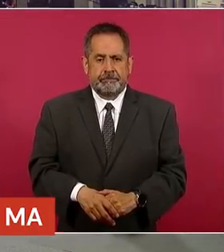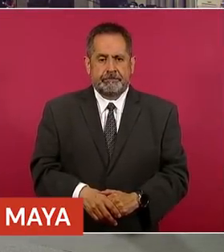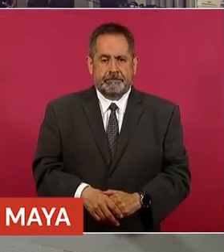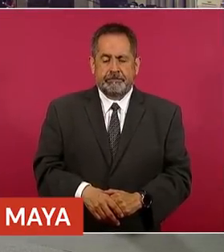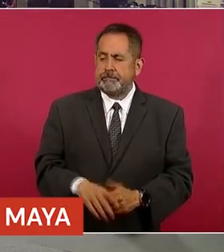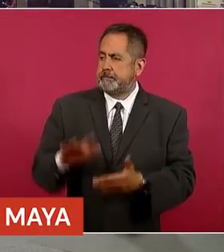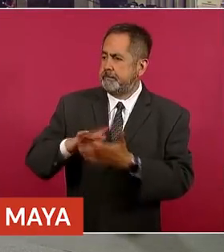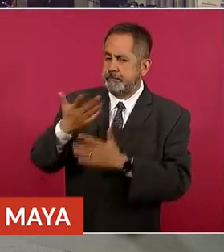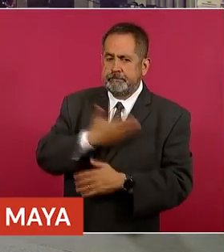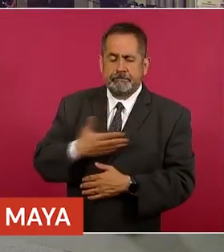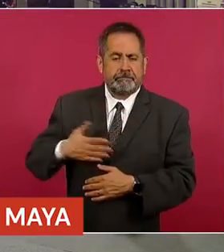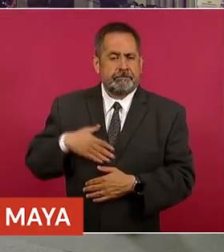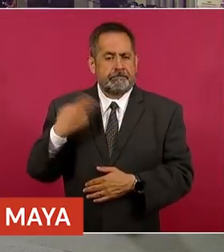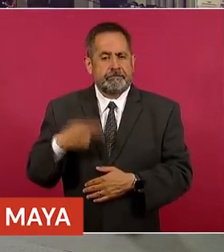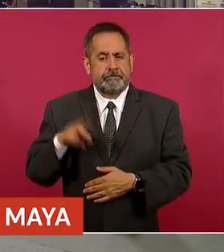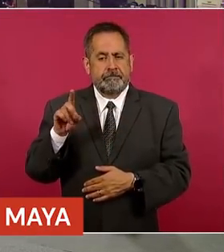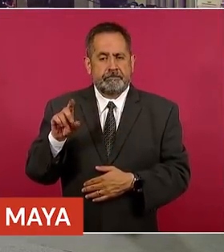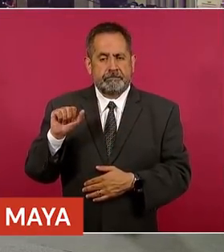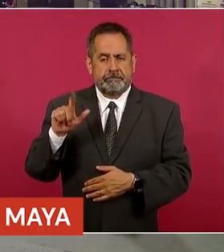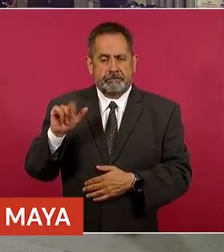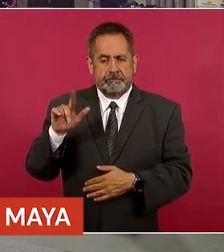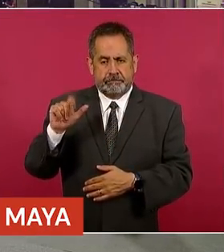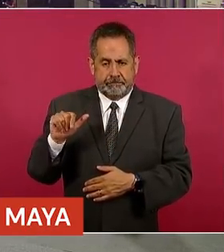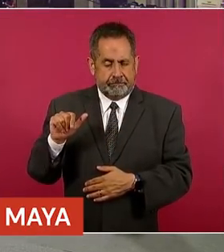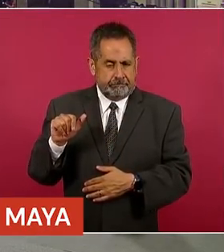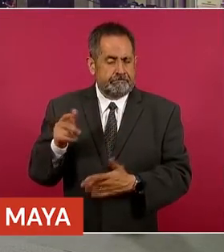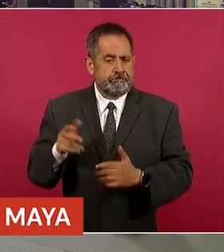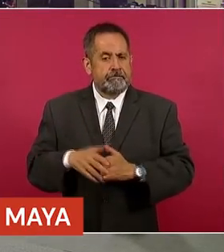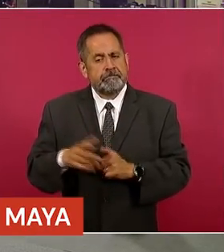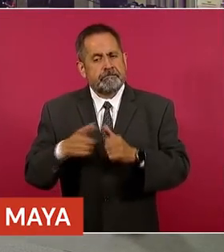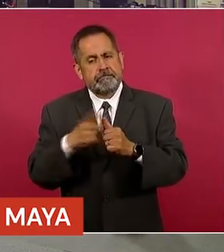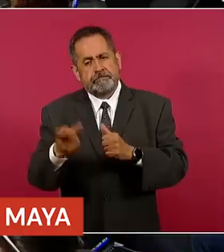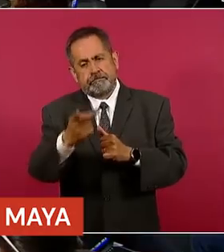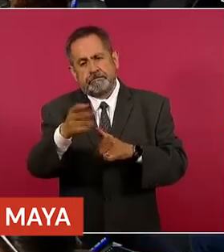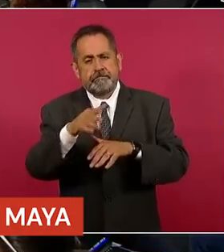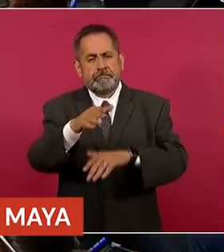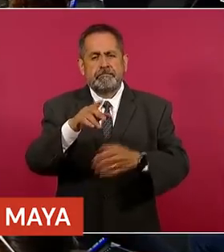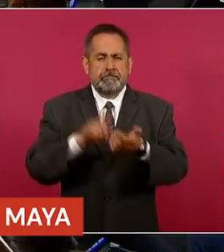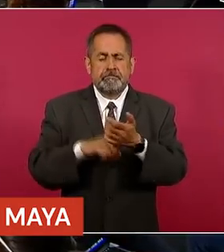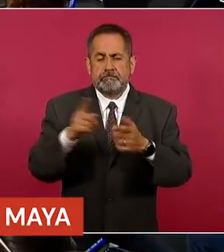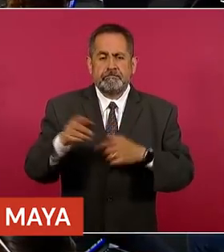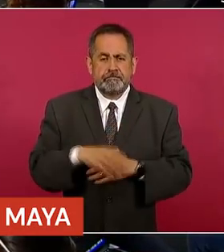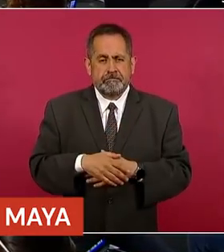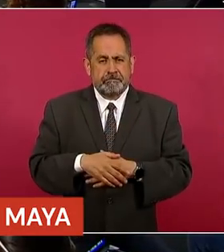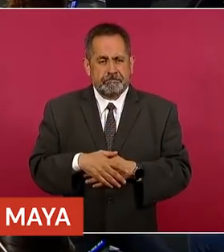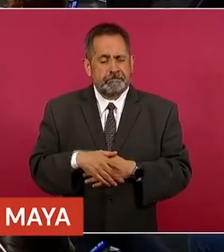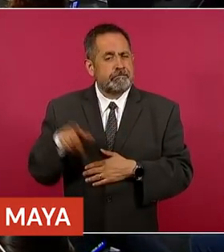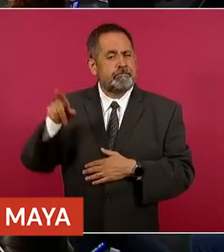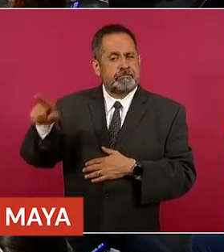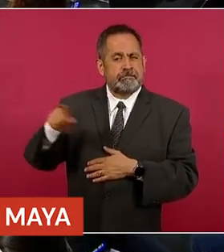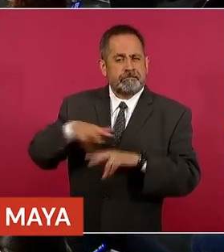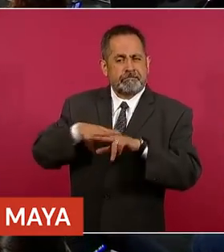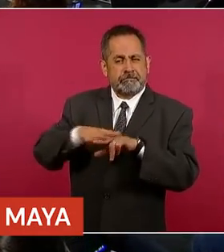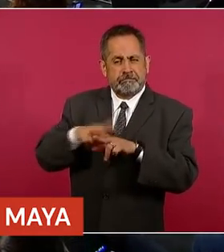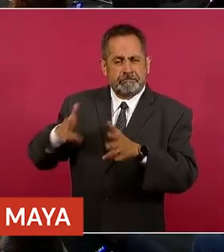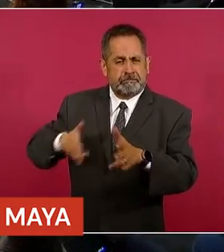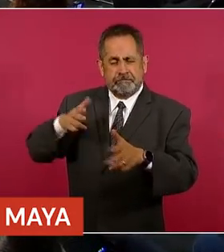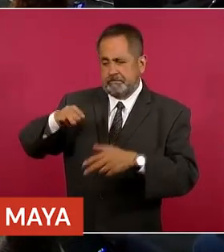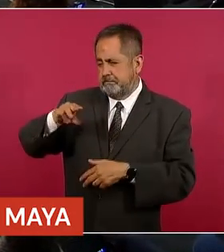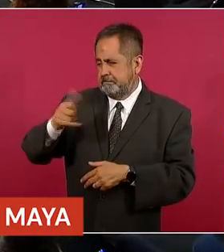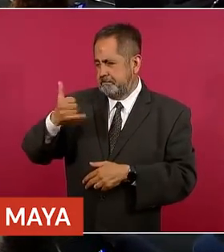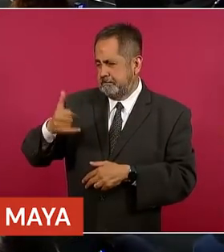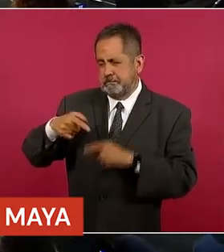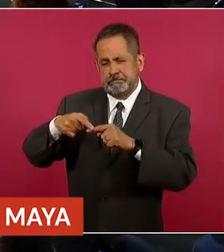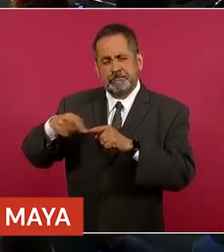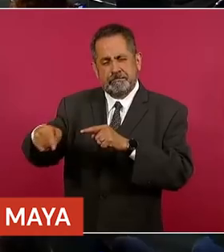Gracias, presidente. Dalila Escobar de Atiempo.tv. Pues, primero preguntarle sobre este asunto de lo del tramo 5 del Tren Maya y del Selvame